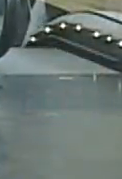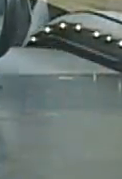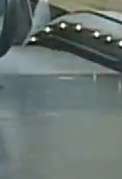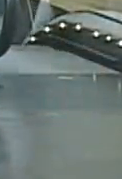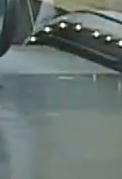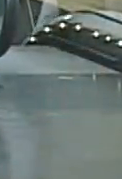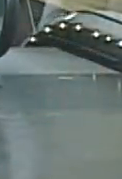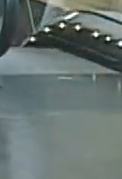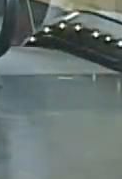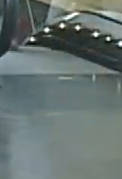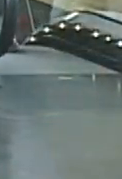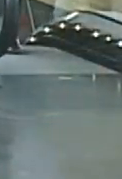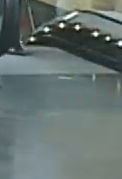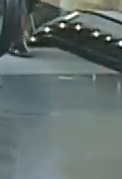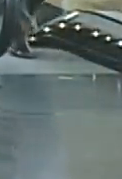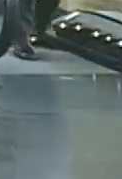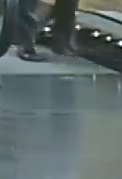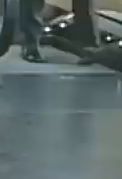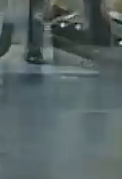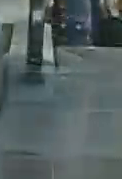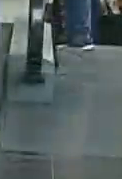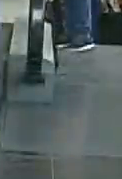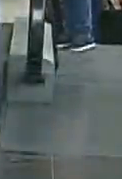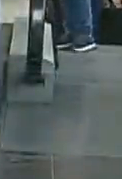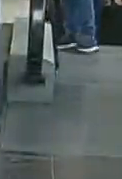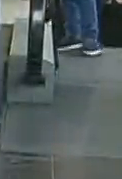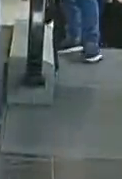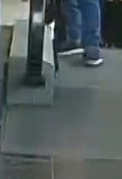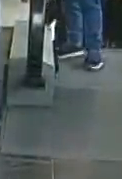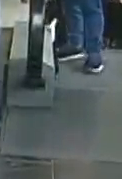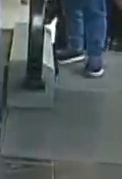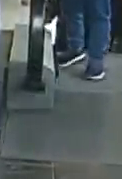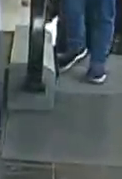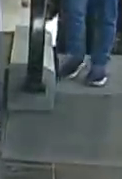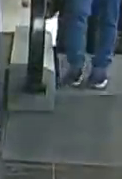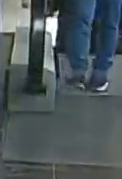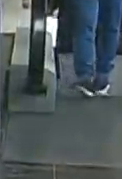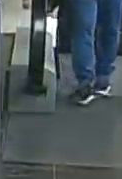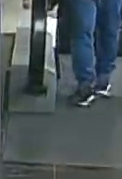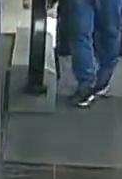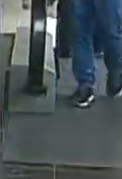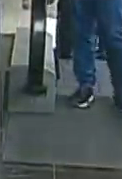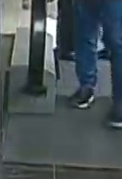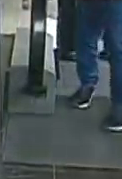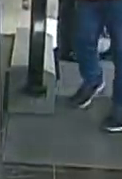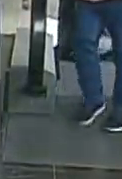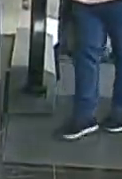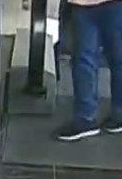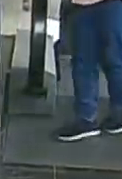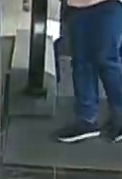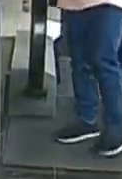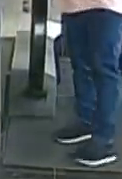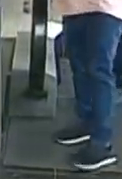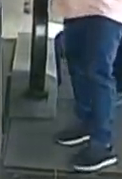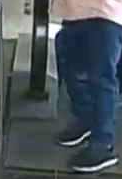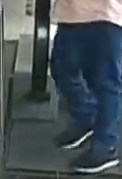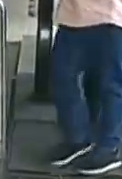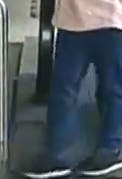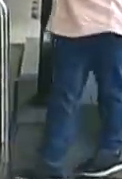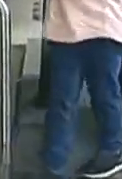Bolivariana de Venezuela, Nicolás Maduro Moros, para realizar la entrega de premios otorgados por la CELAR.